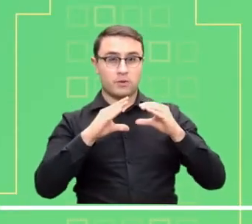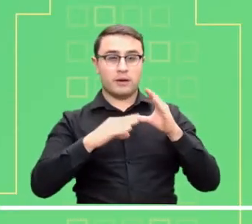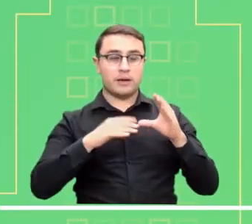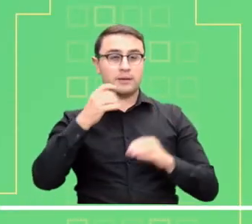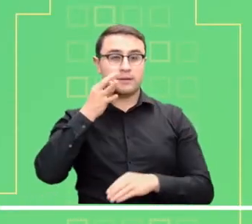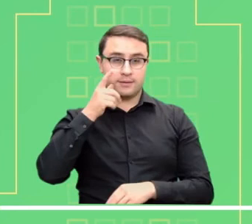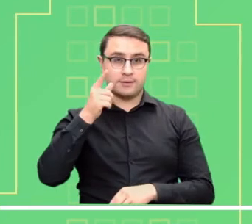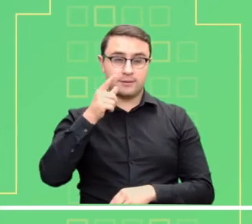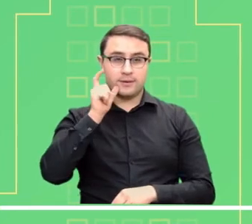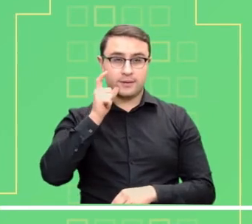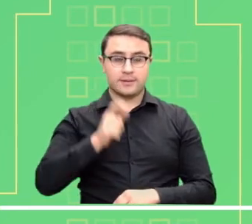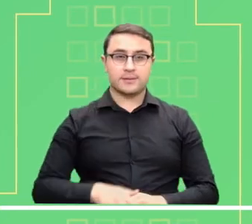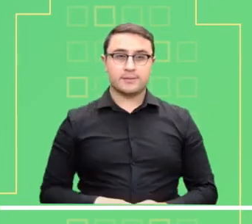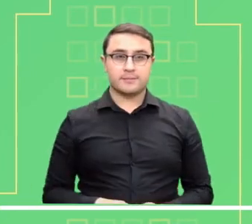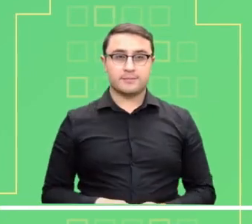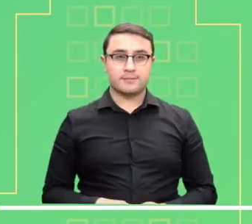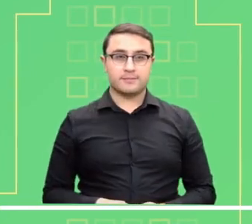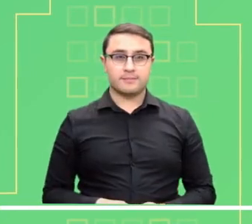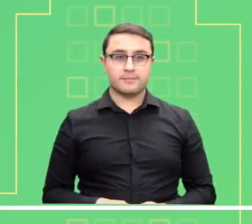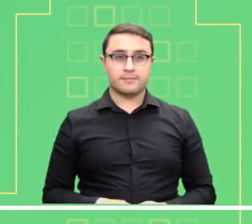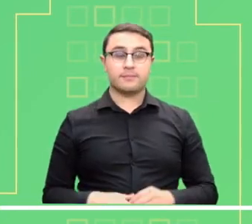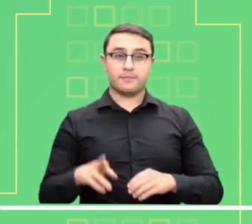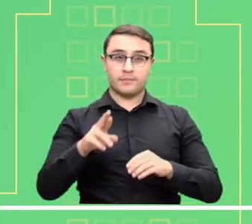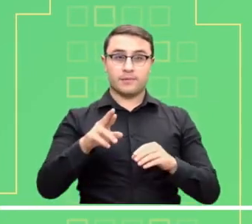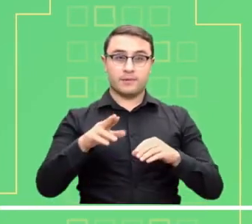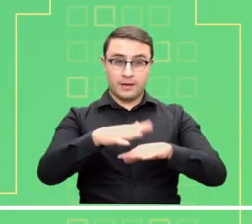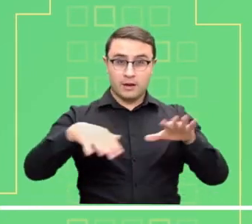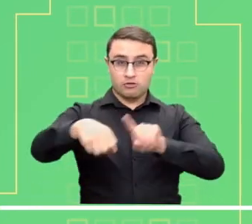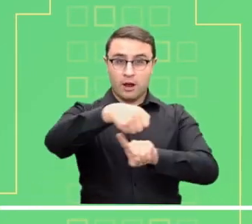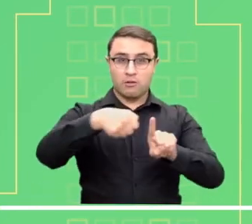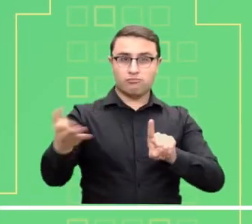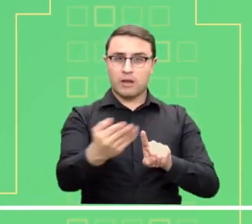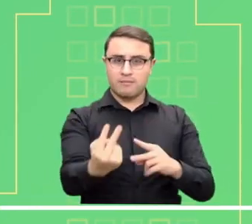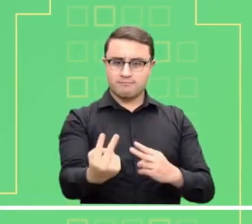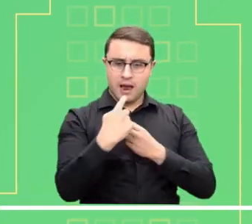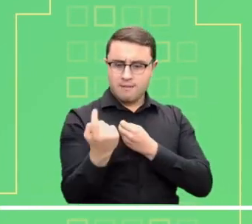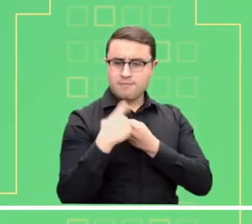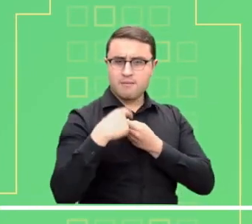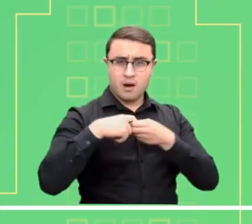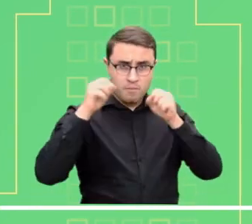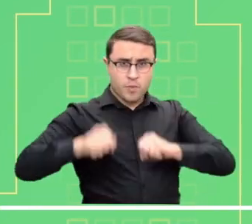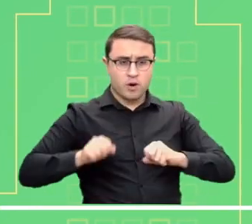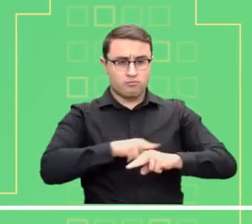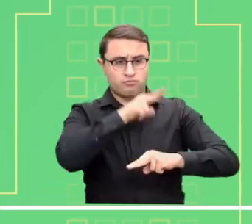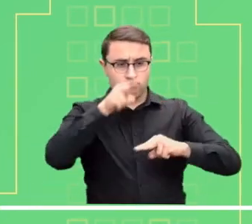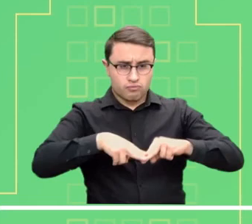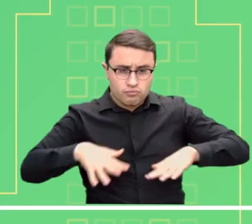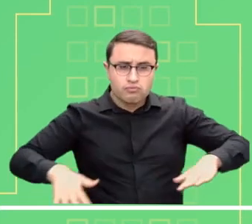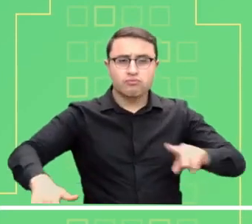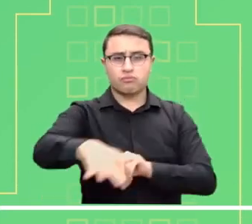Alerta roja por probabilidad de deslizamientos de tierra en zonas inestables de los departamentos de Nariño y Caldas.